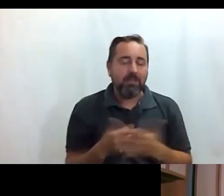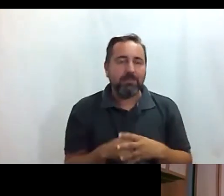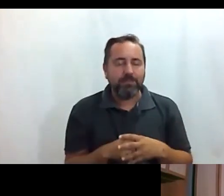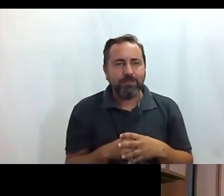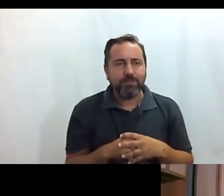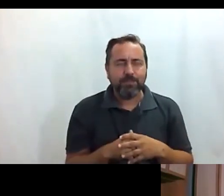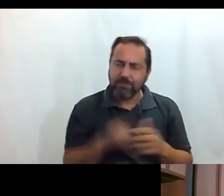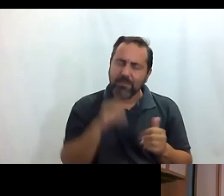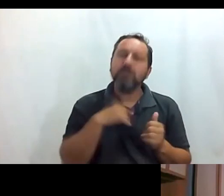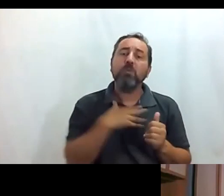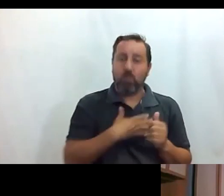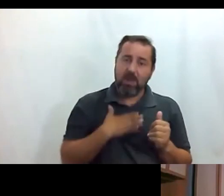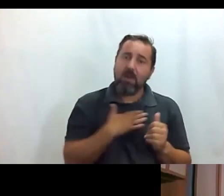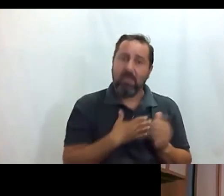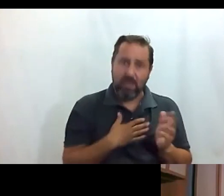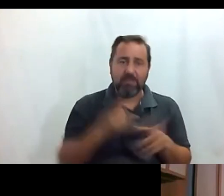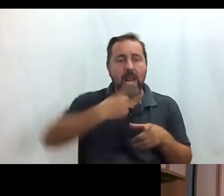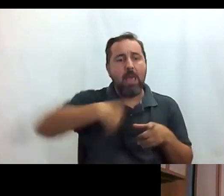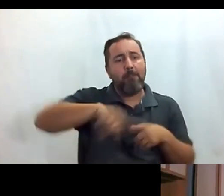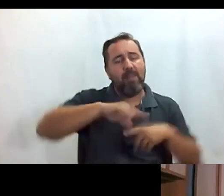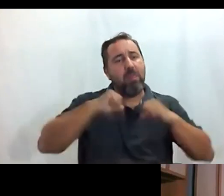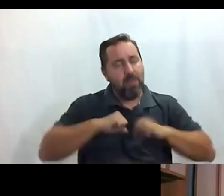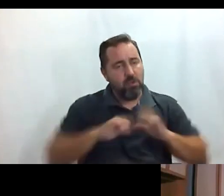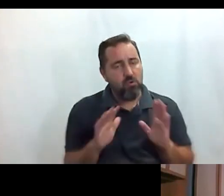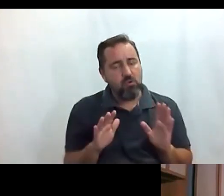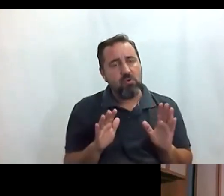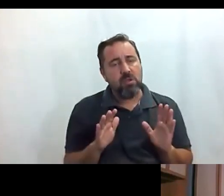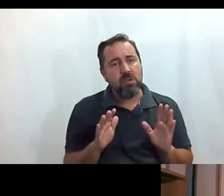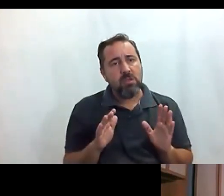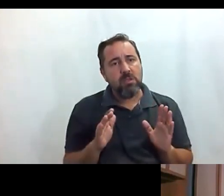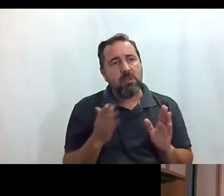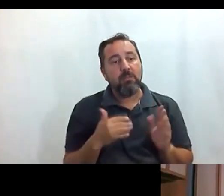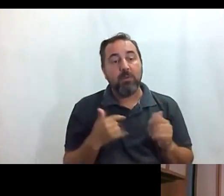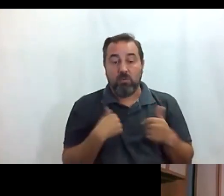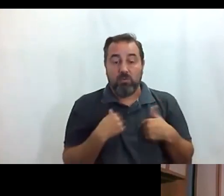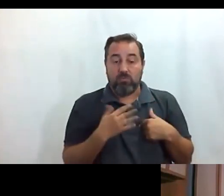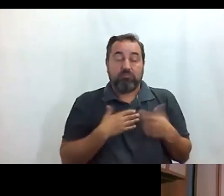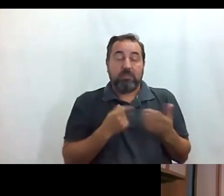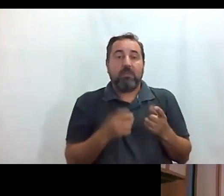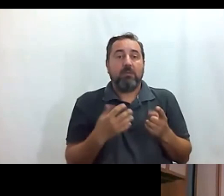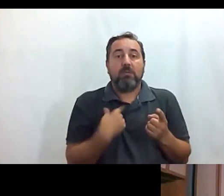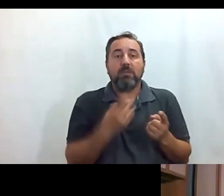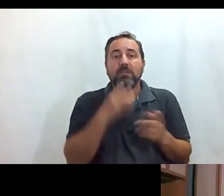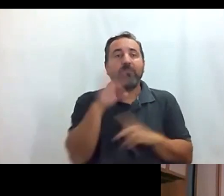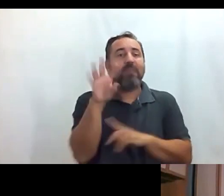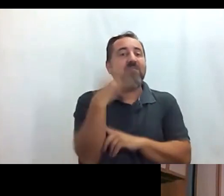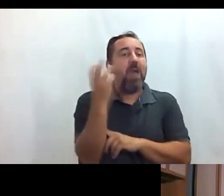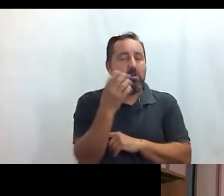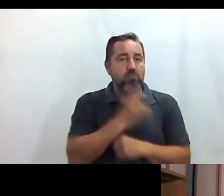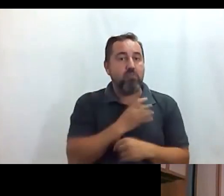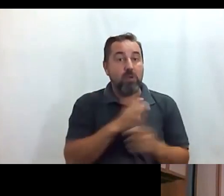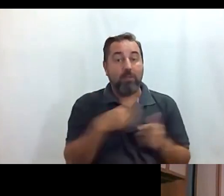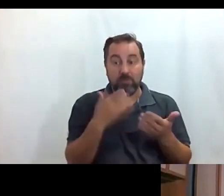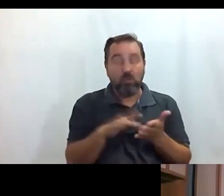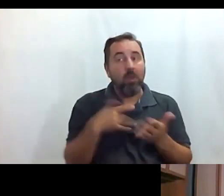es muy agradable la Plaza Mayor y por supuesto pues yo vengo a vender mi libro que vengáis a Faro de Moncloa que cuando lo